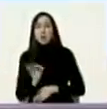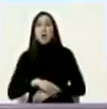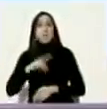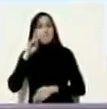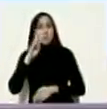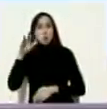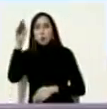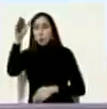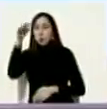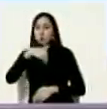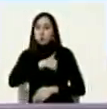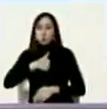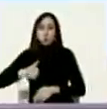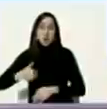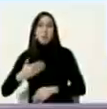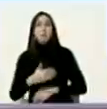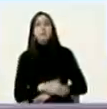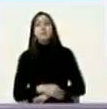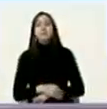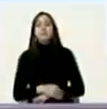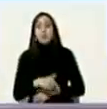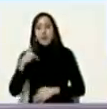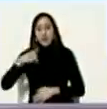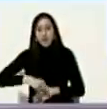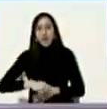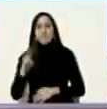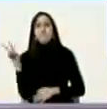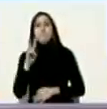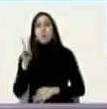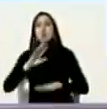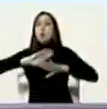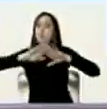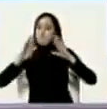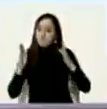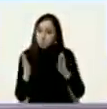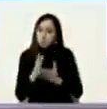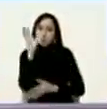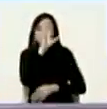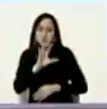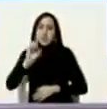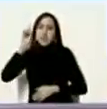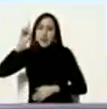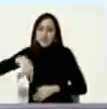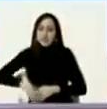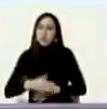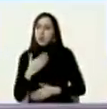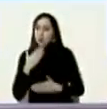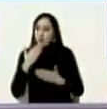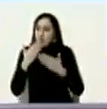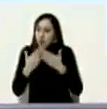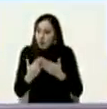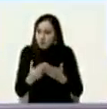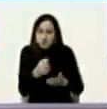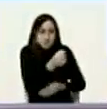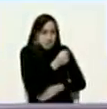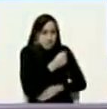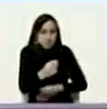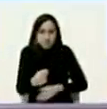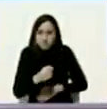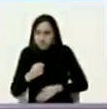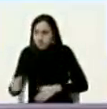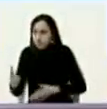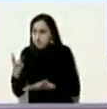nosotros tenemos de Venezuela y del mundo así que bueno les agradezco mucho esta rueda de prensa